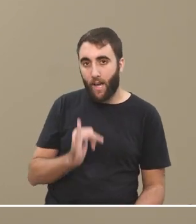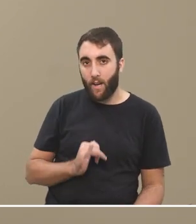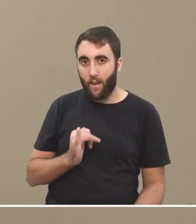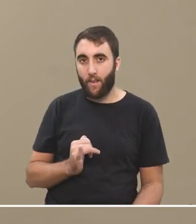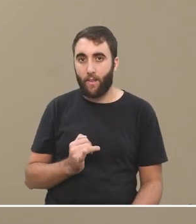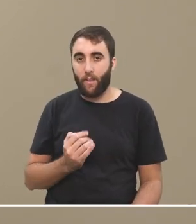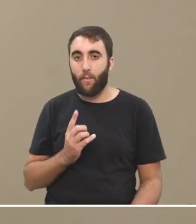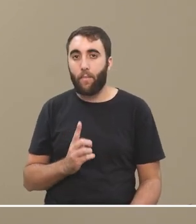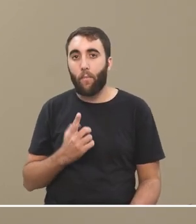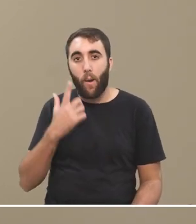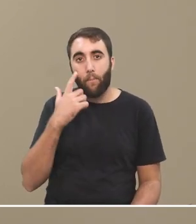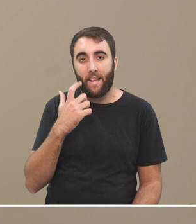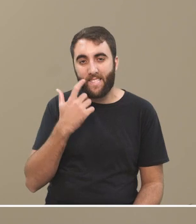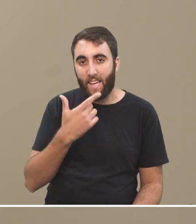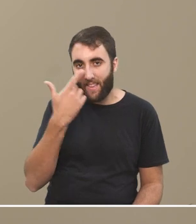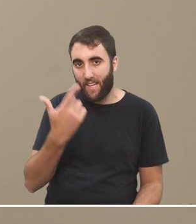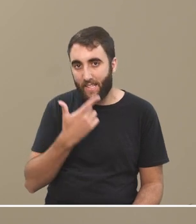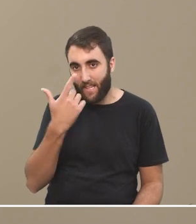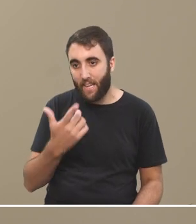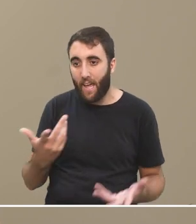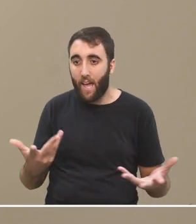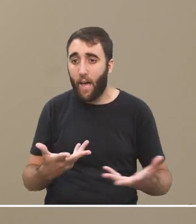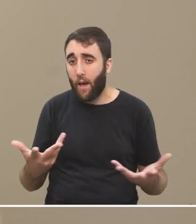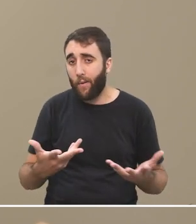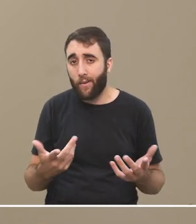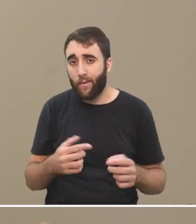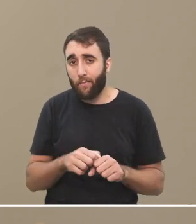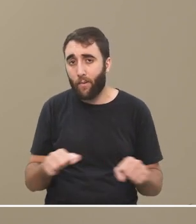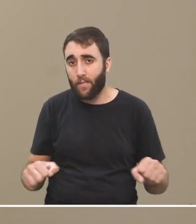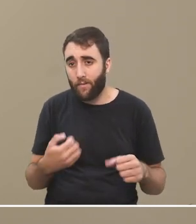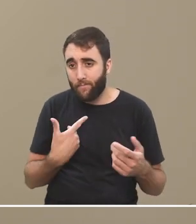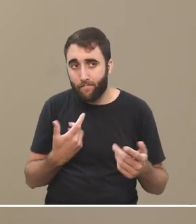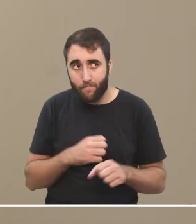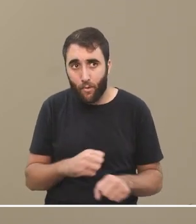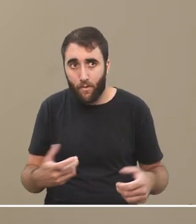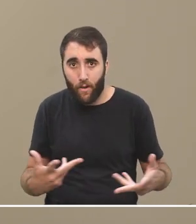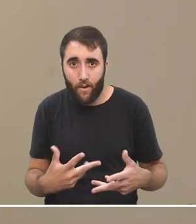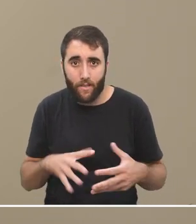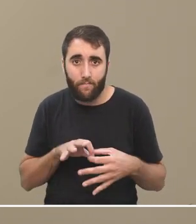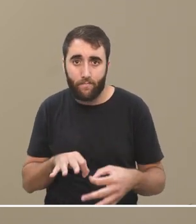experiencias interesantes y que ahora, a las cuales no tenemos acceso ahora,